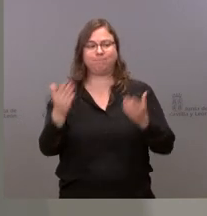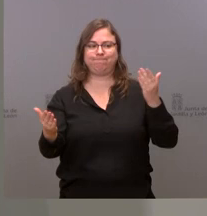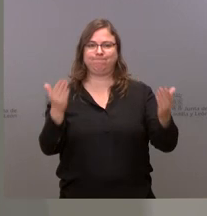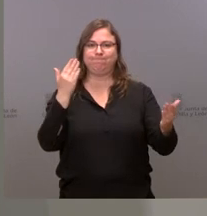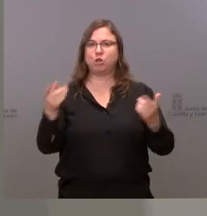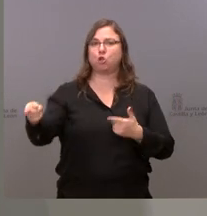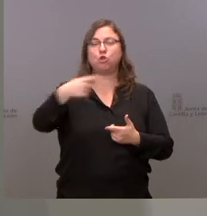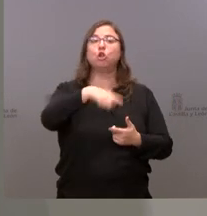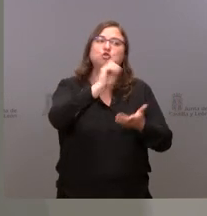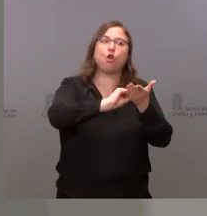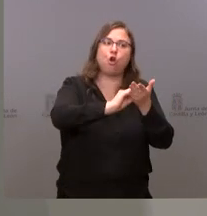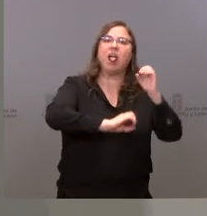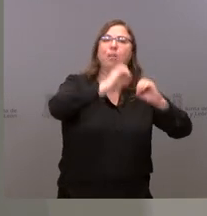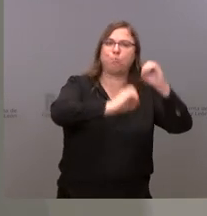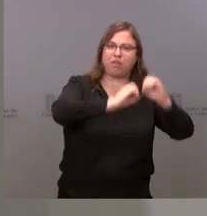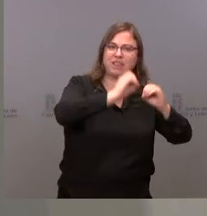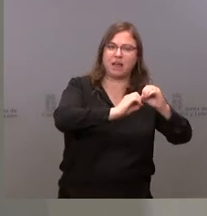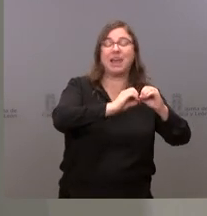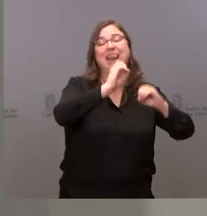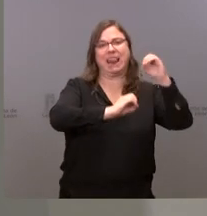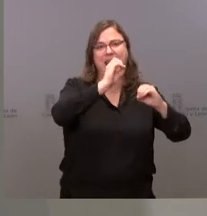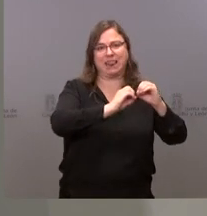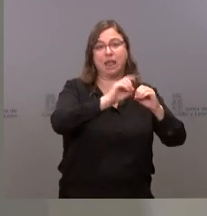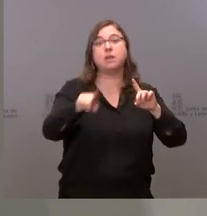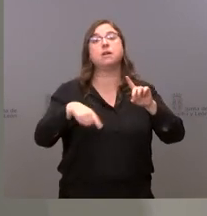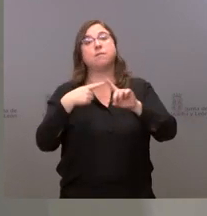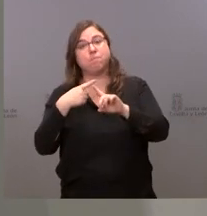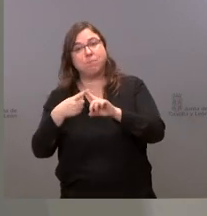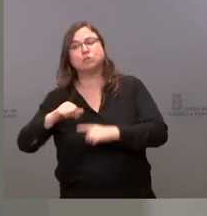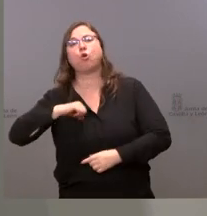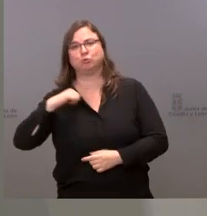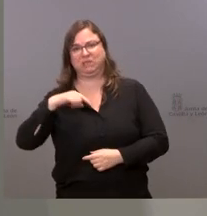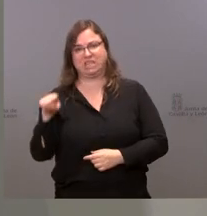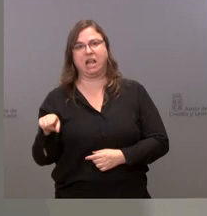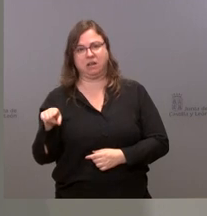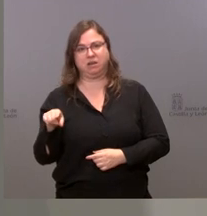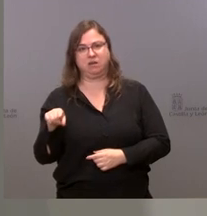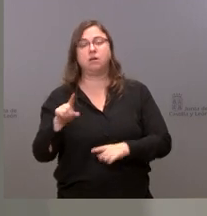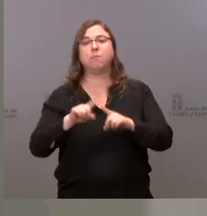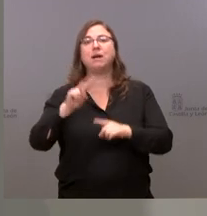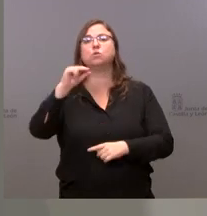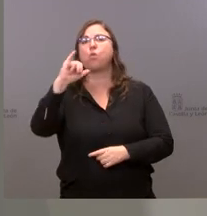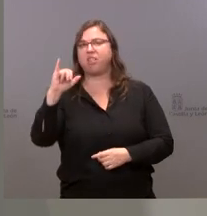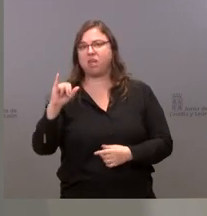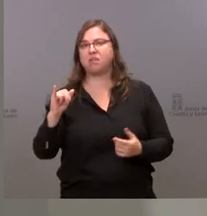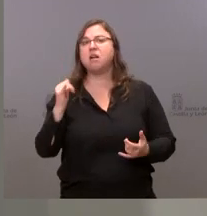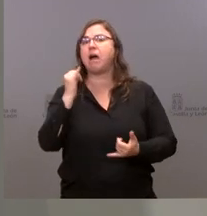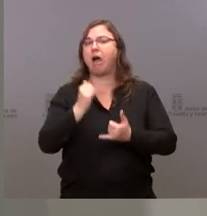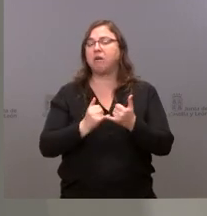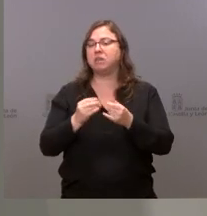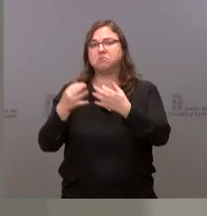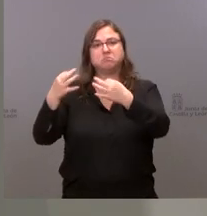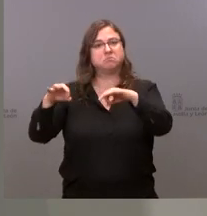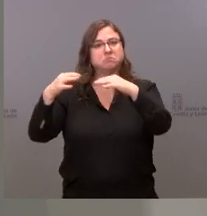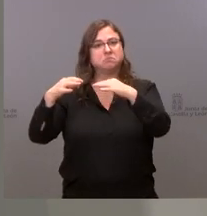conjunto, no solo la incidencia, sino también la ocupación hospitalaria y la ocupación de UCI, que está teniendo una evolución